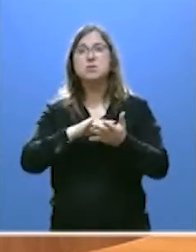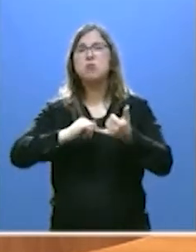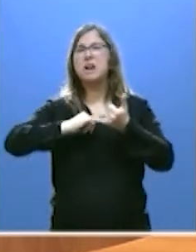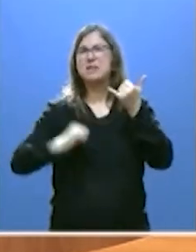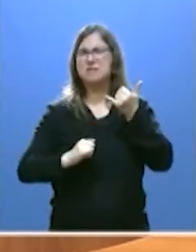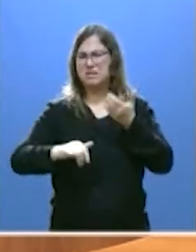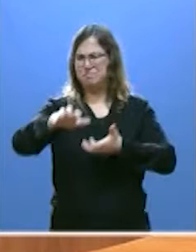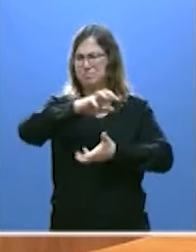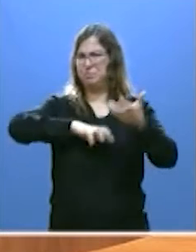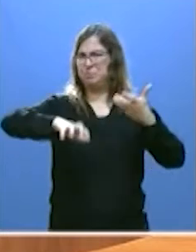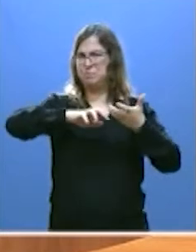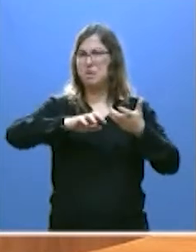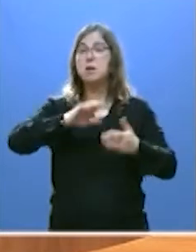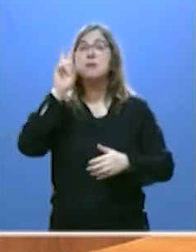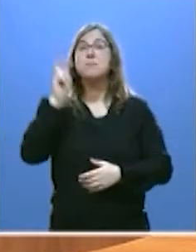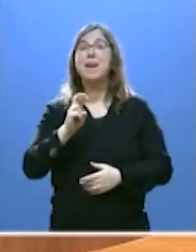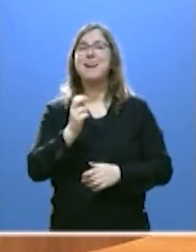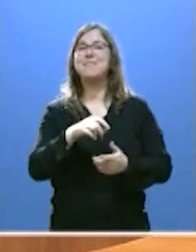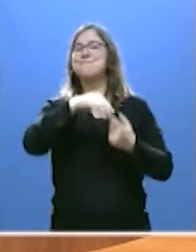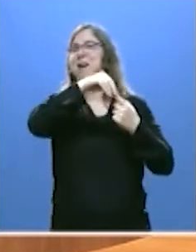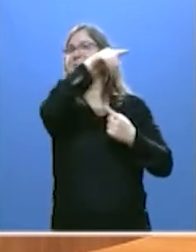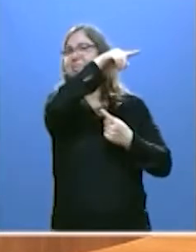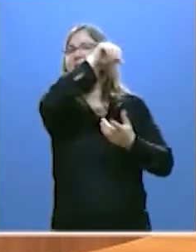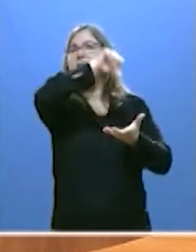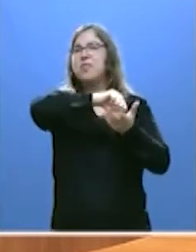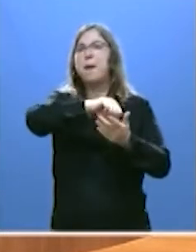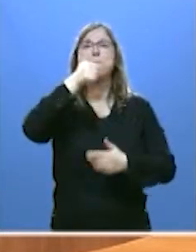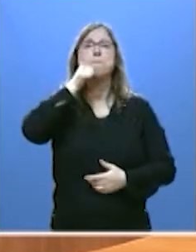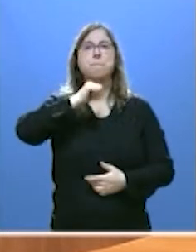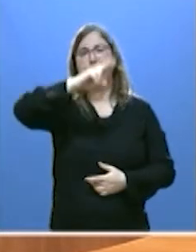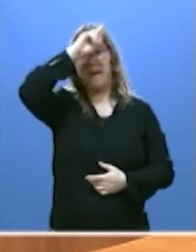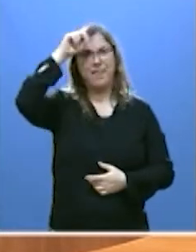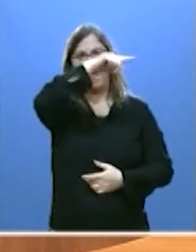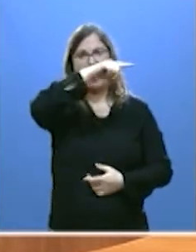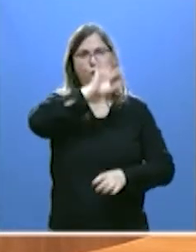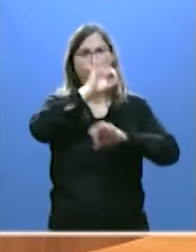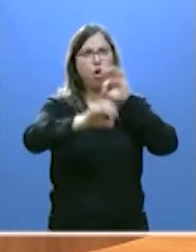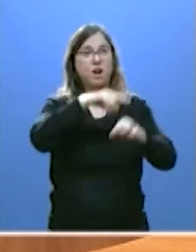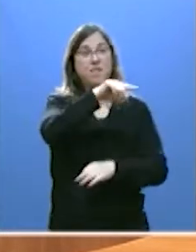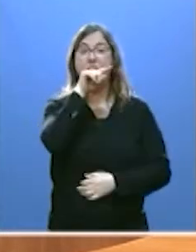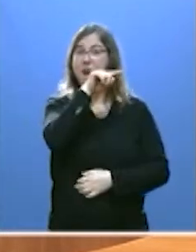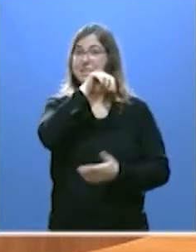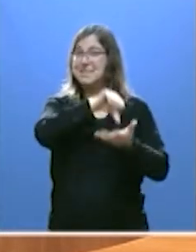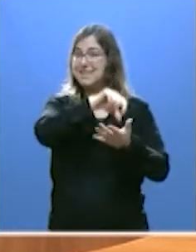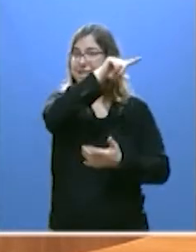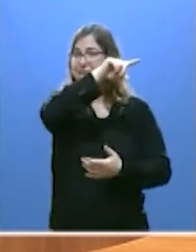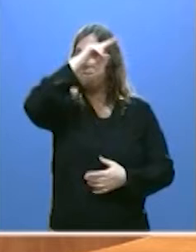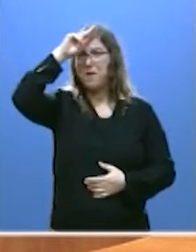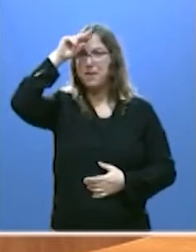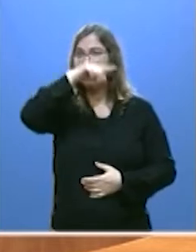convulsión organizada desde la sede central de su partido. Y allí, allí, señorías, allí,